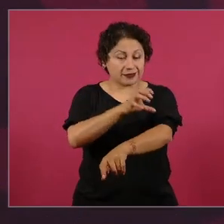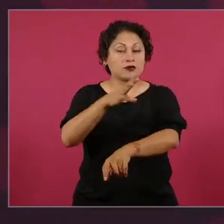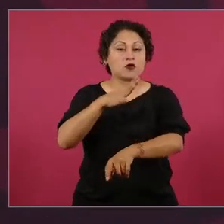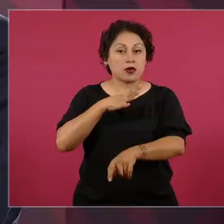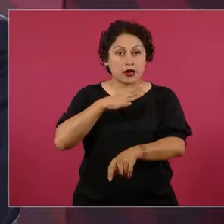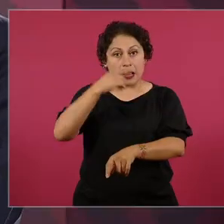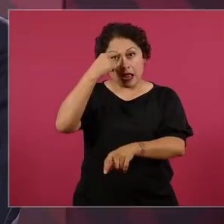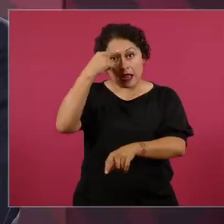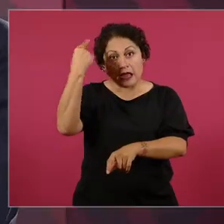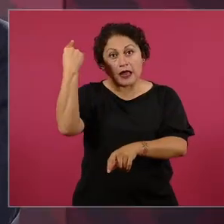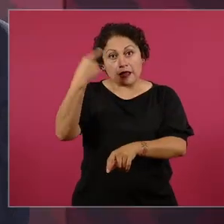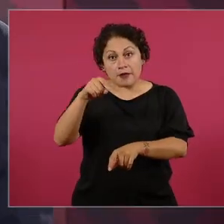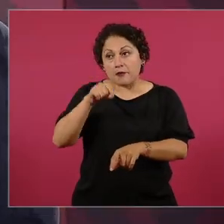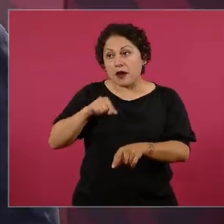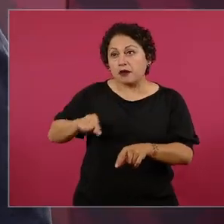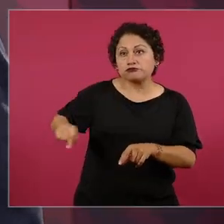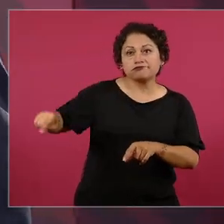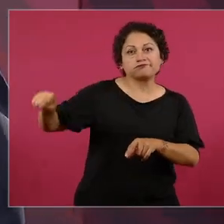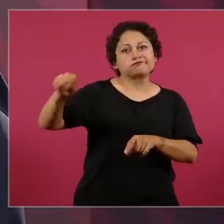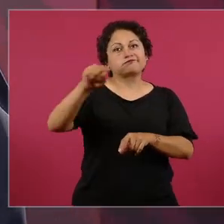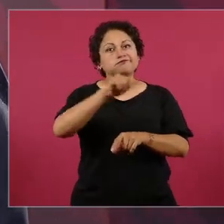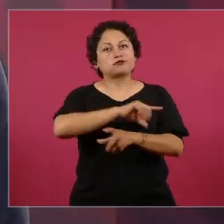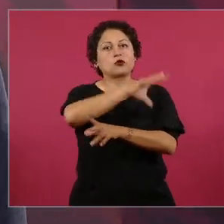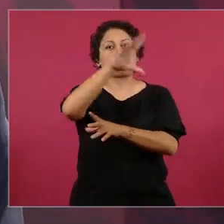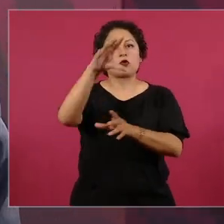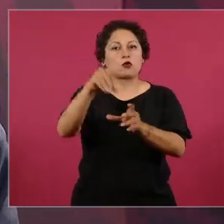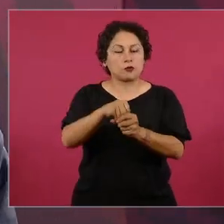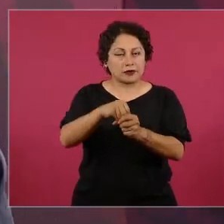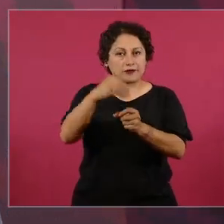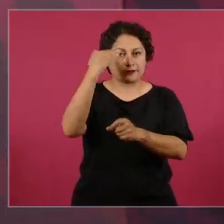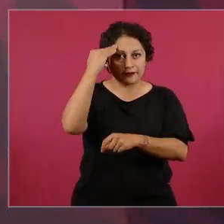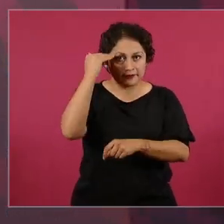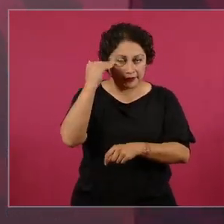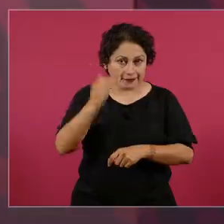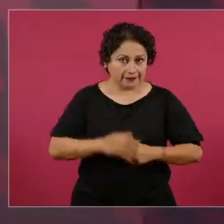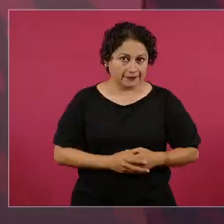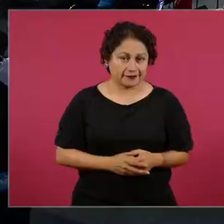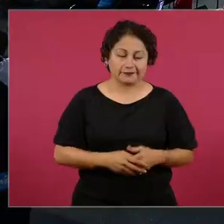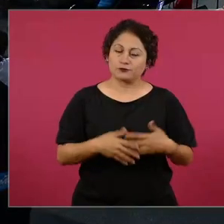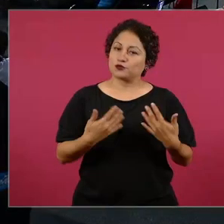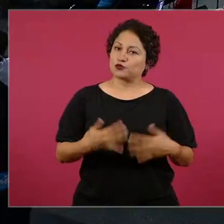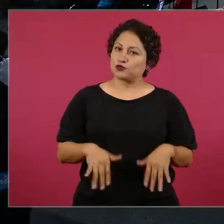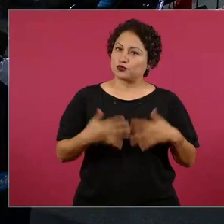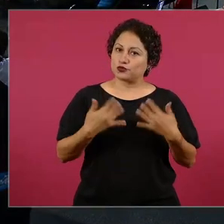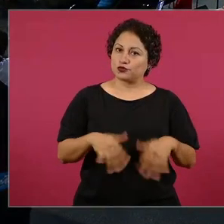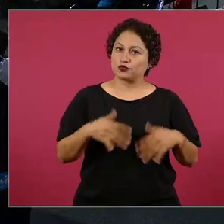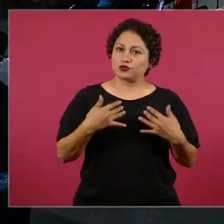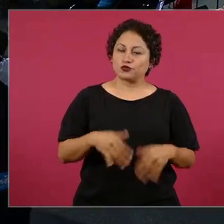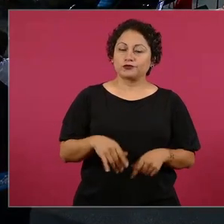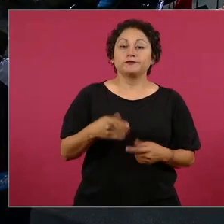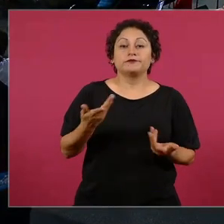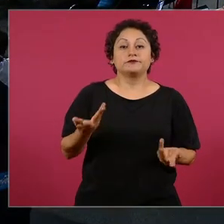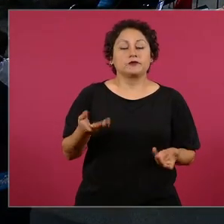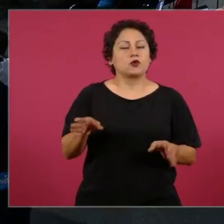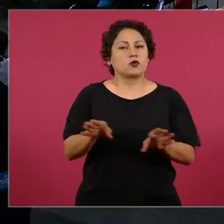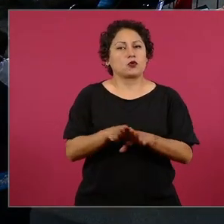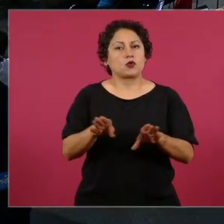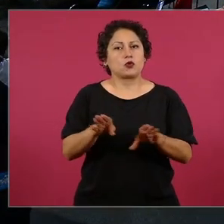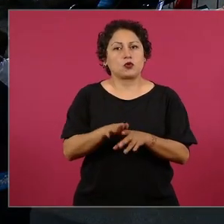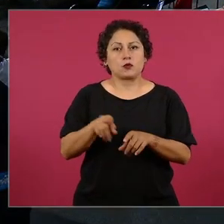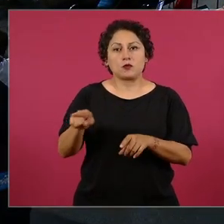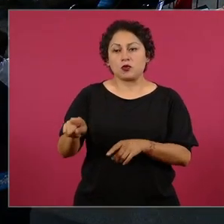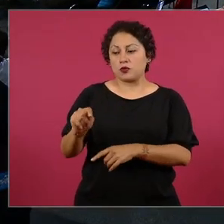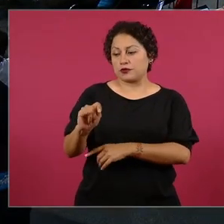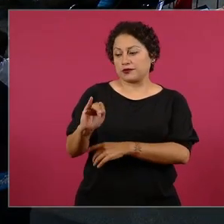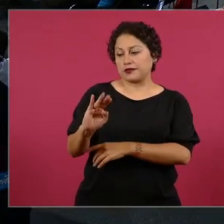Se rescató no sólo el de Ticul